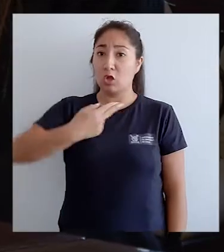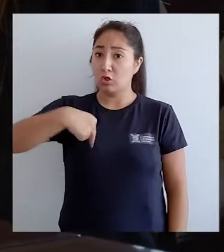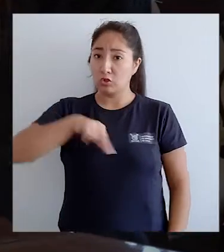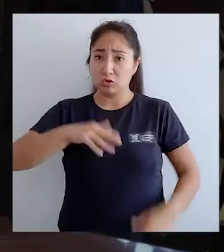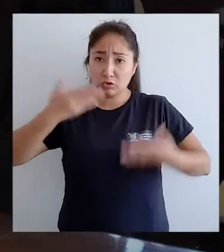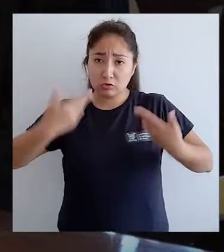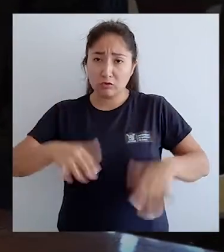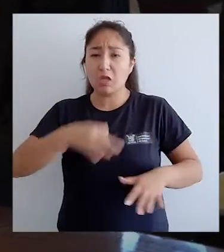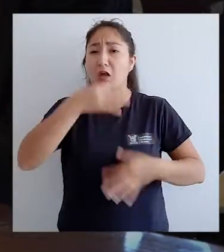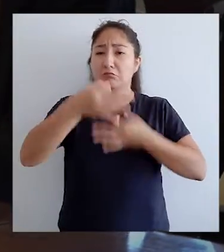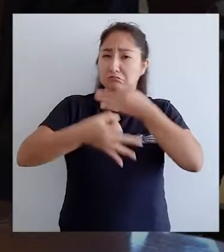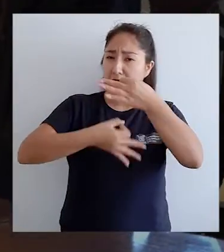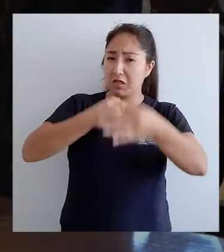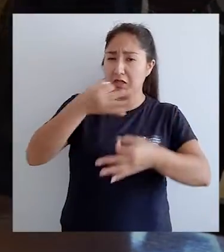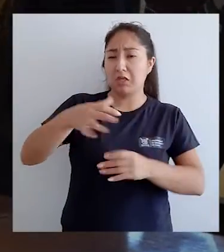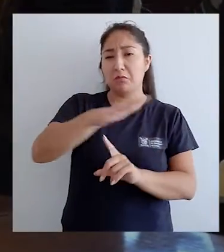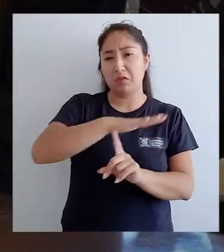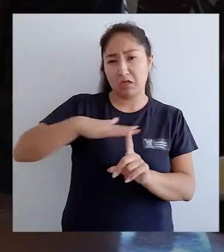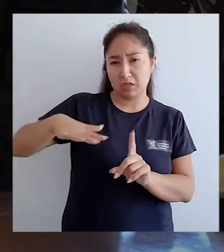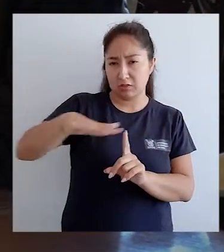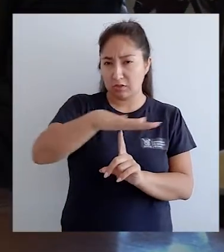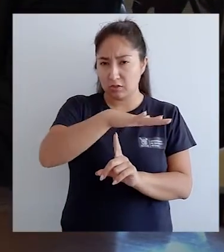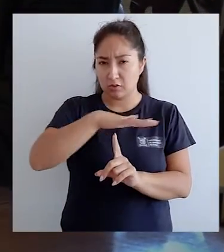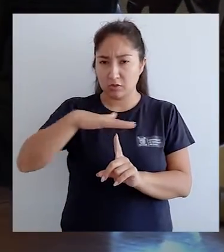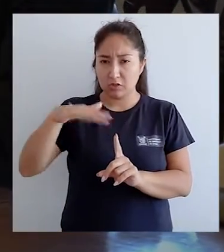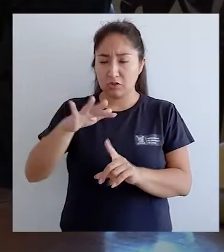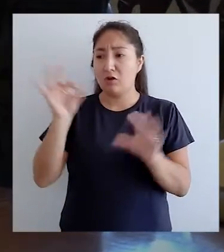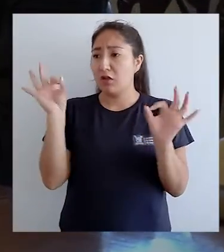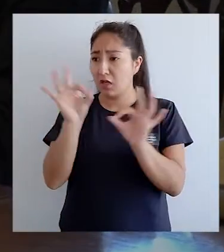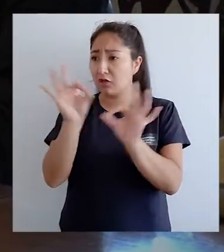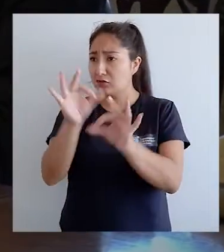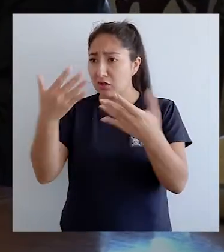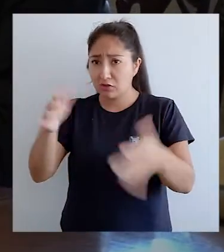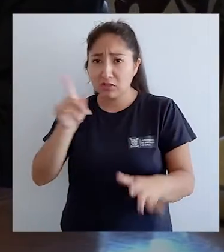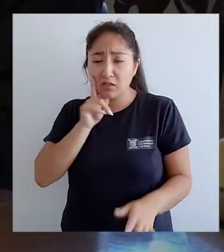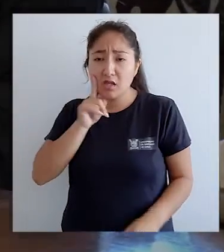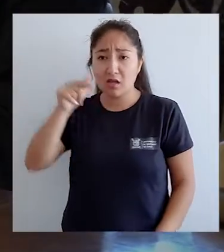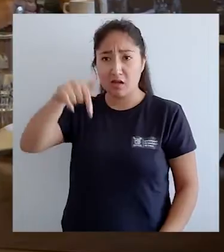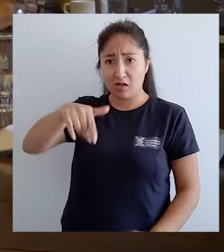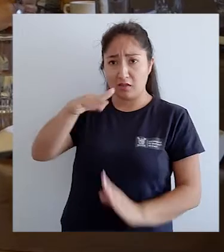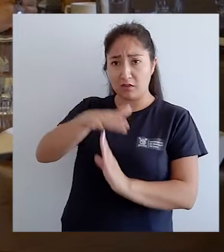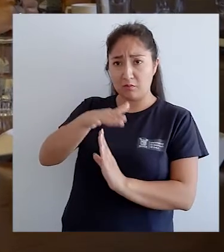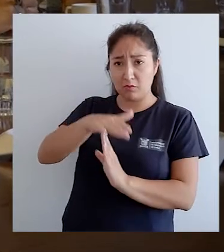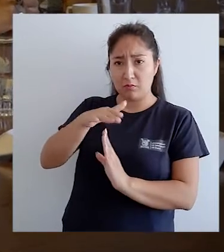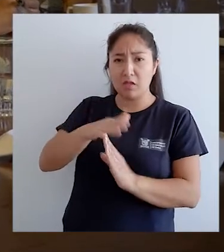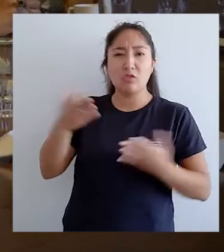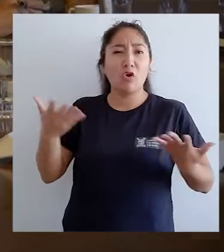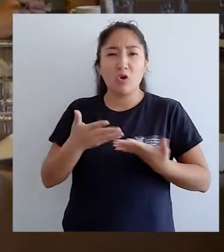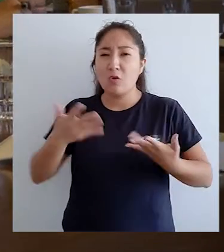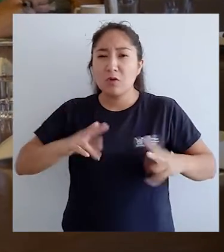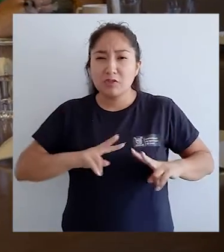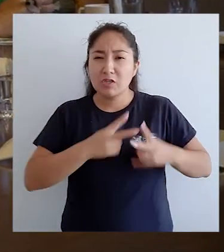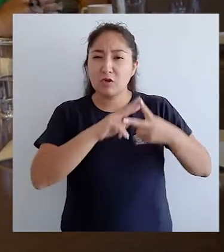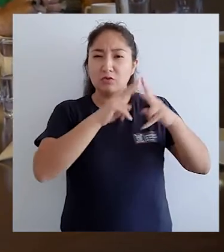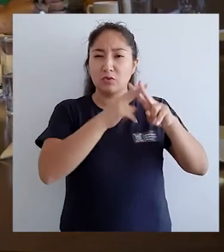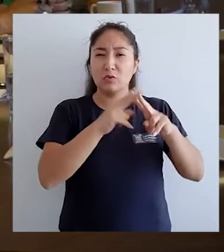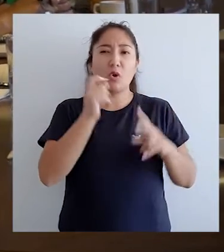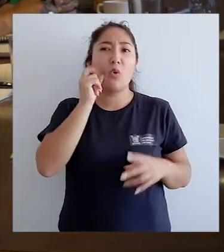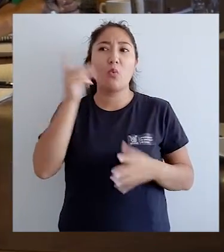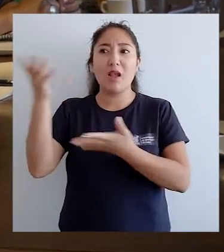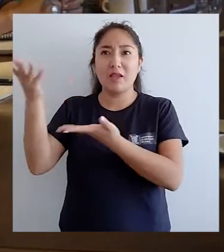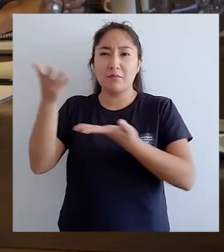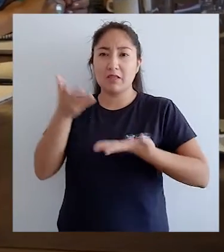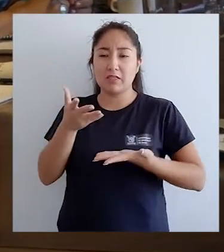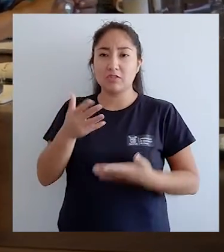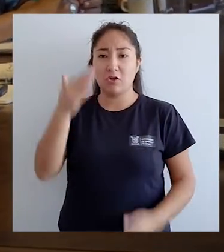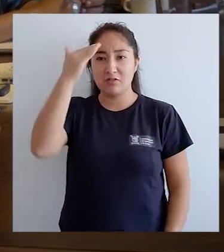contado un poco de la situación que el mismo Consejo tiene en este momento, cómo está constituido, la invitación